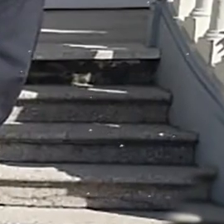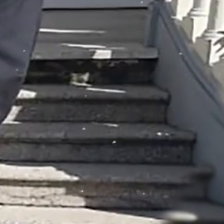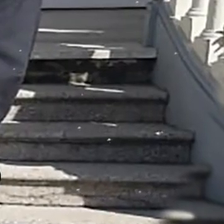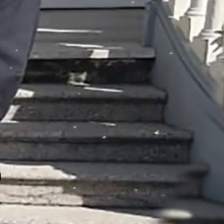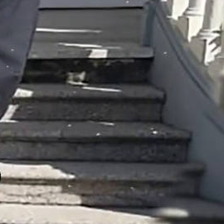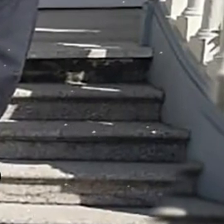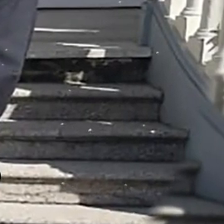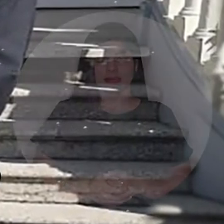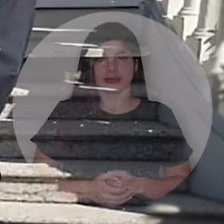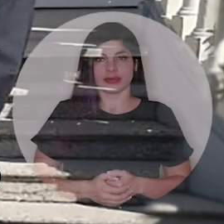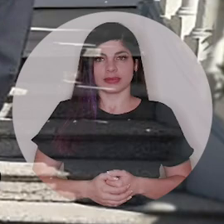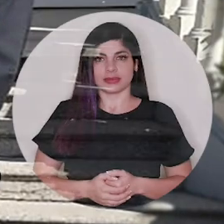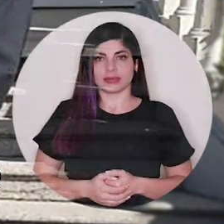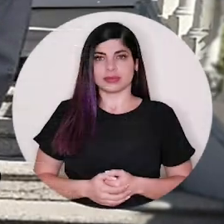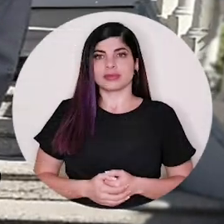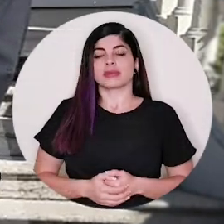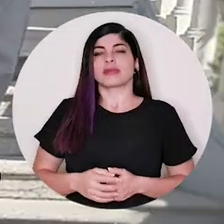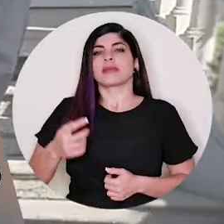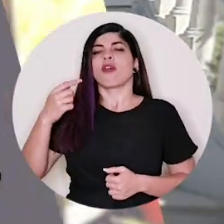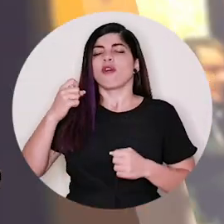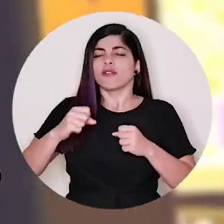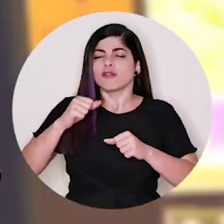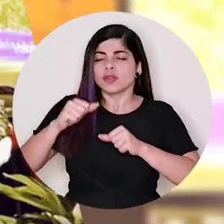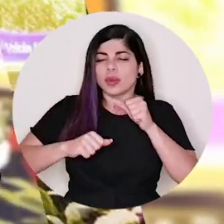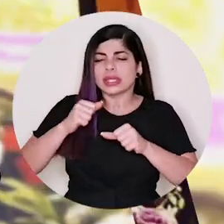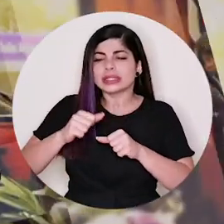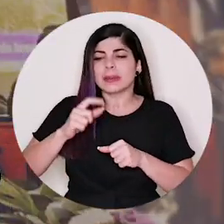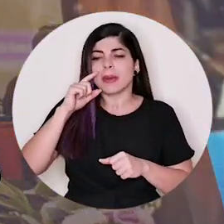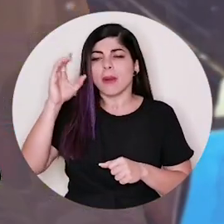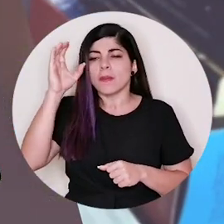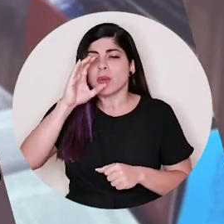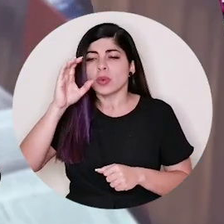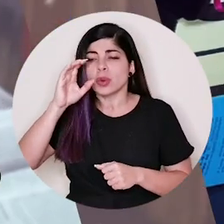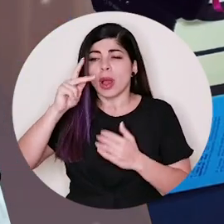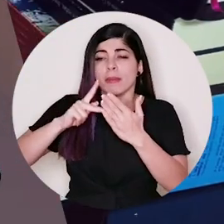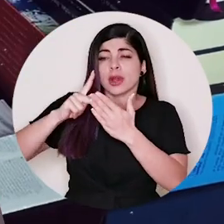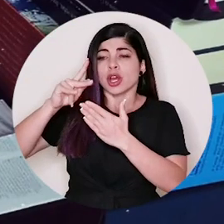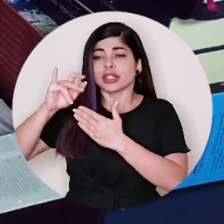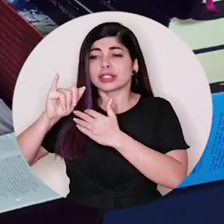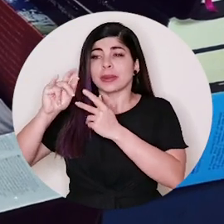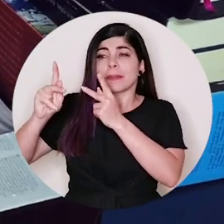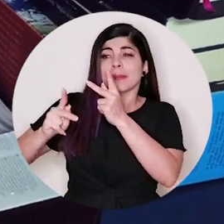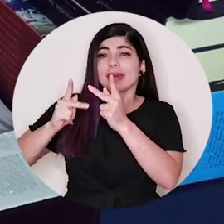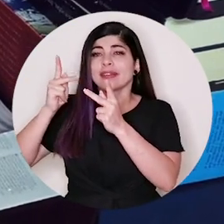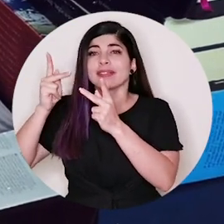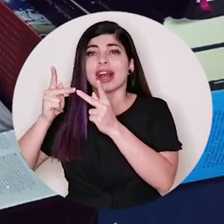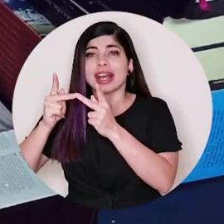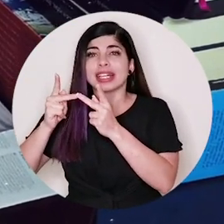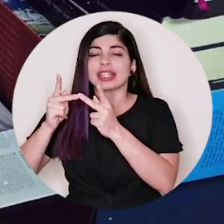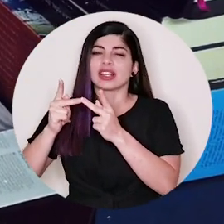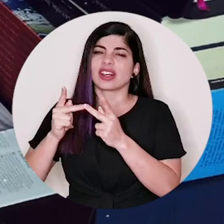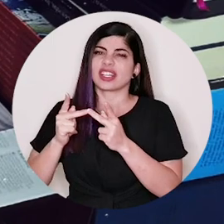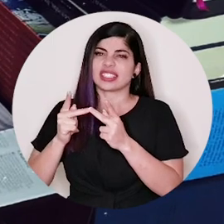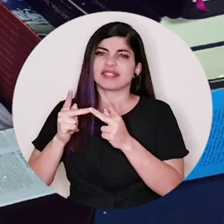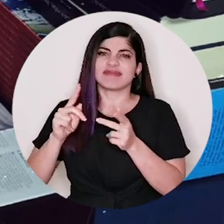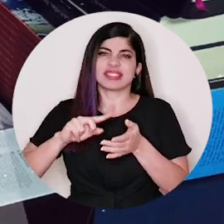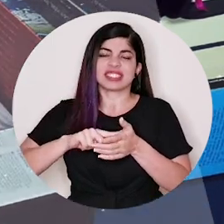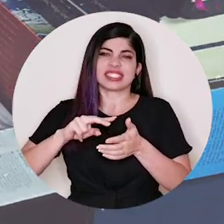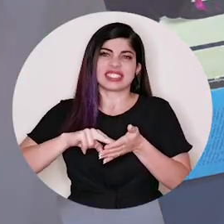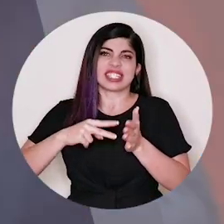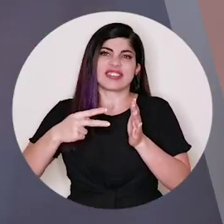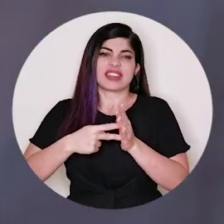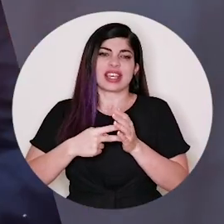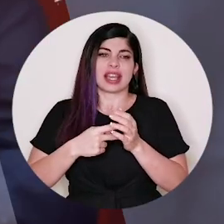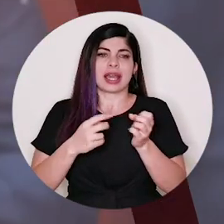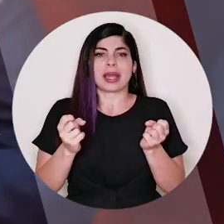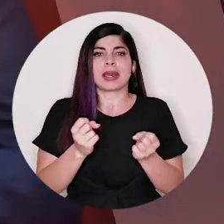A fuerza de buscar el proyecto perfecto, damos en la imposibilidad de